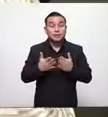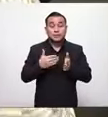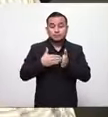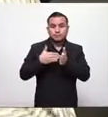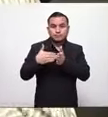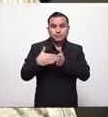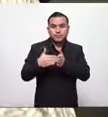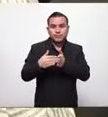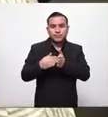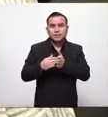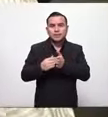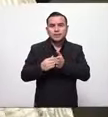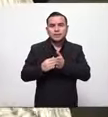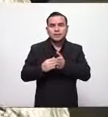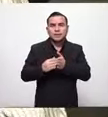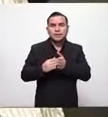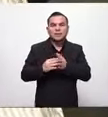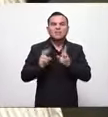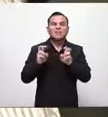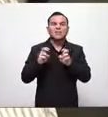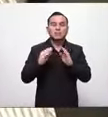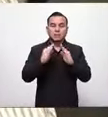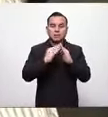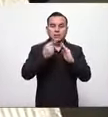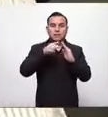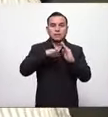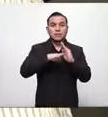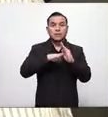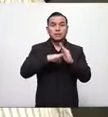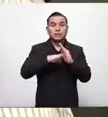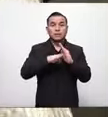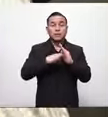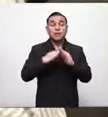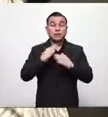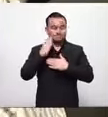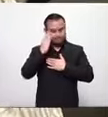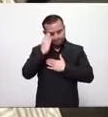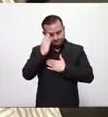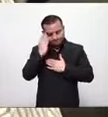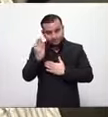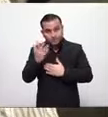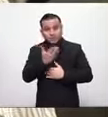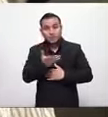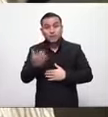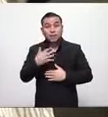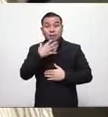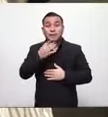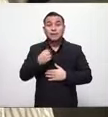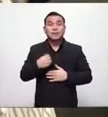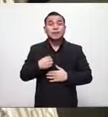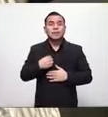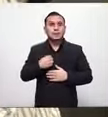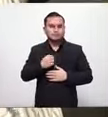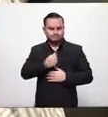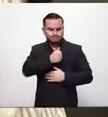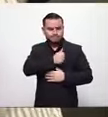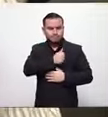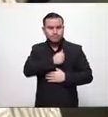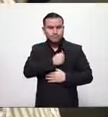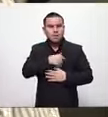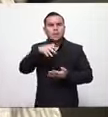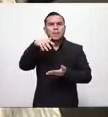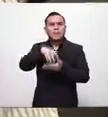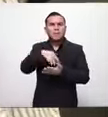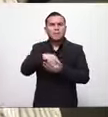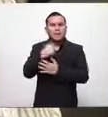comencemos a hablar de la cuarentena voluntaria y demostremos que nuestro pueblo es capaz de